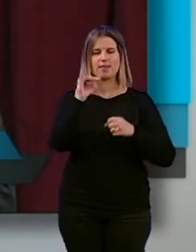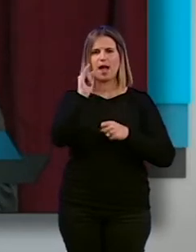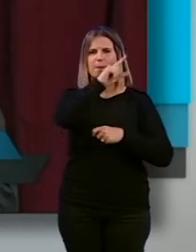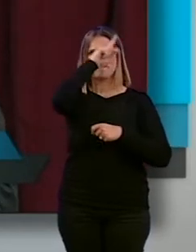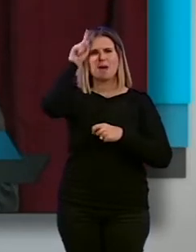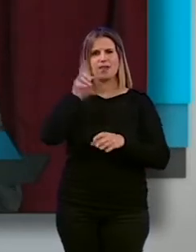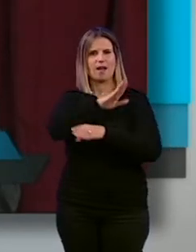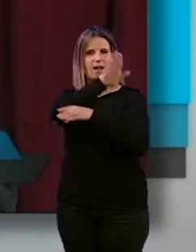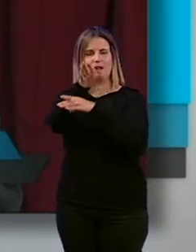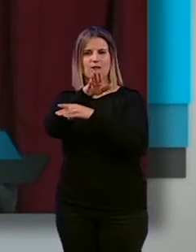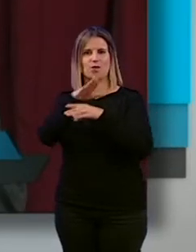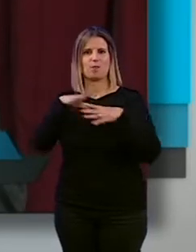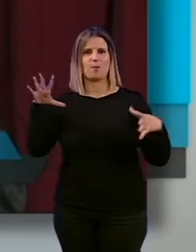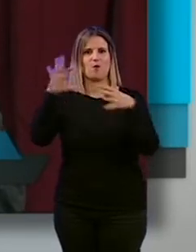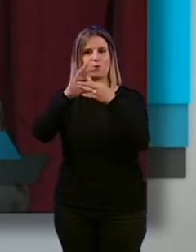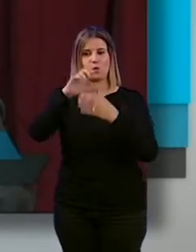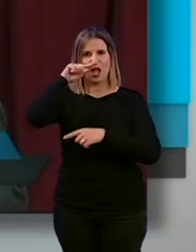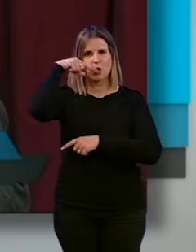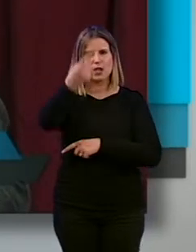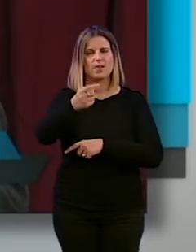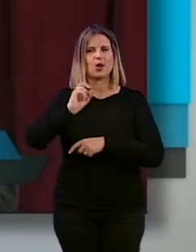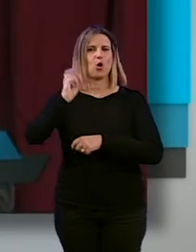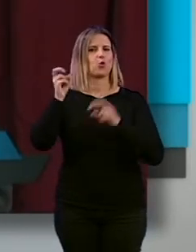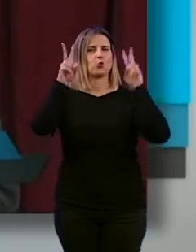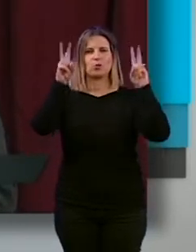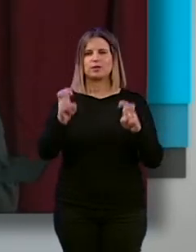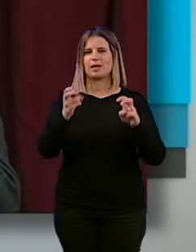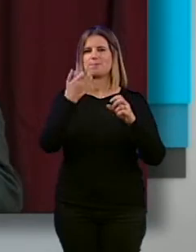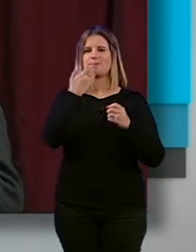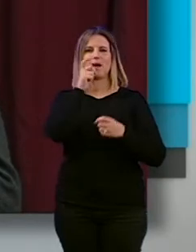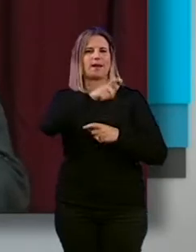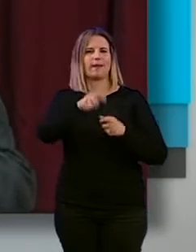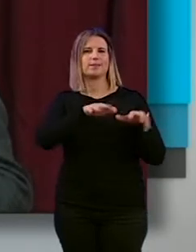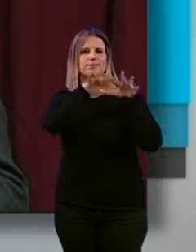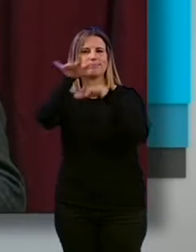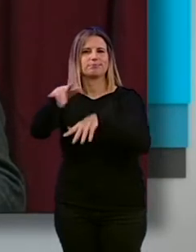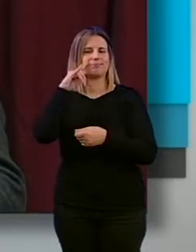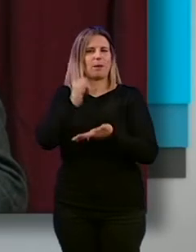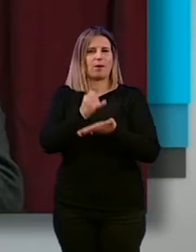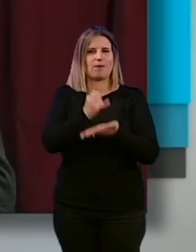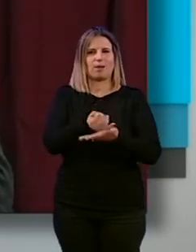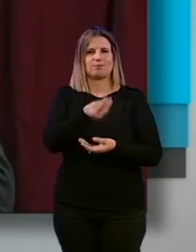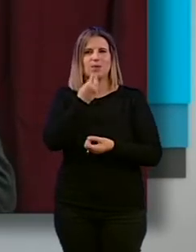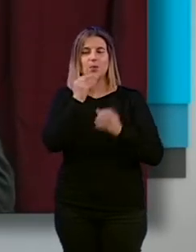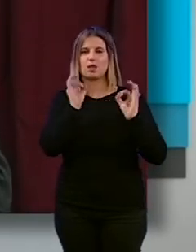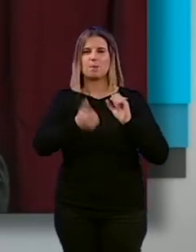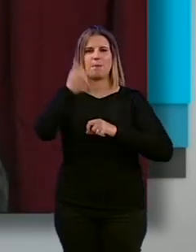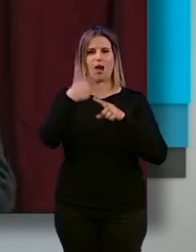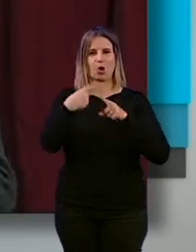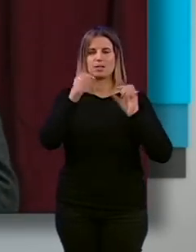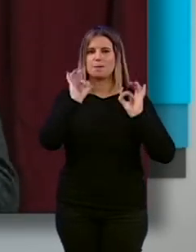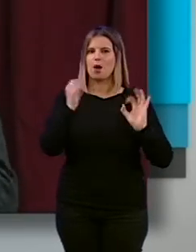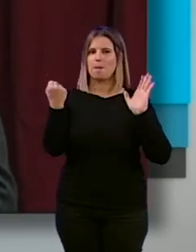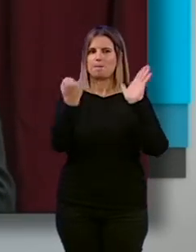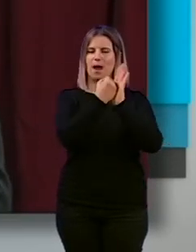Madrid Fusión. El año que viene ya haremos otra cosa, llevaremos gente, haremos demostraciones, haremos más cosas, pero por lo menos la